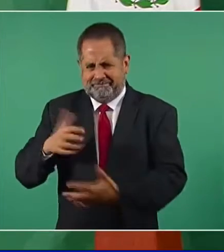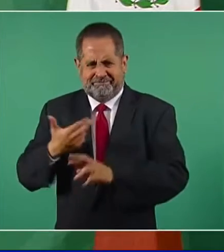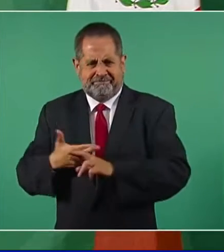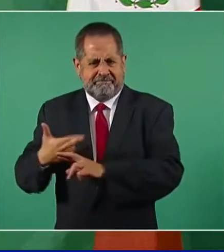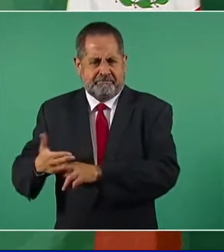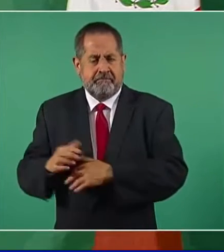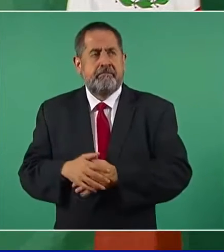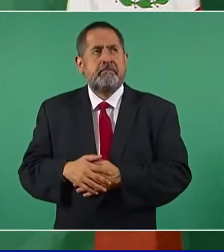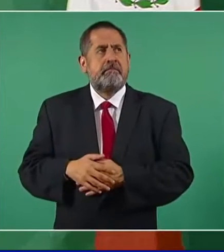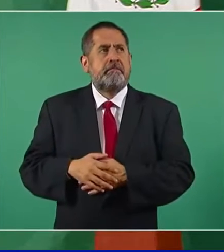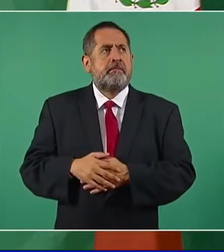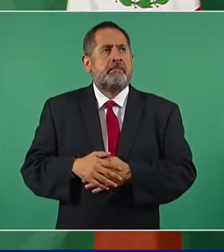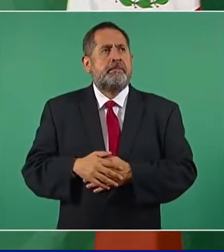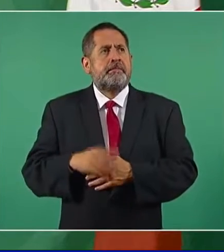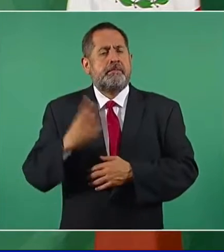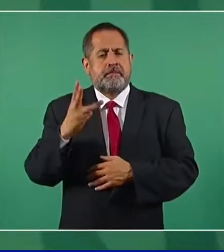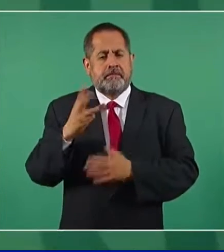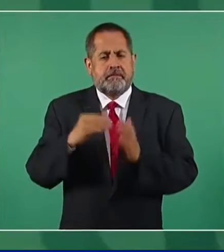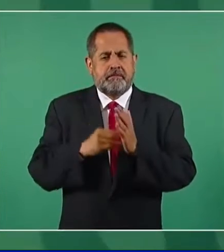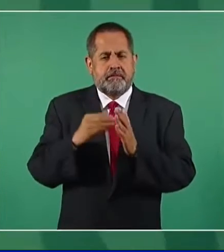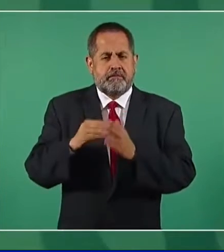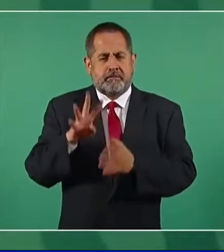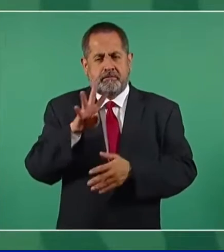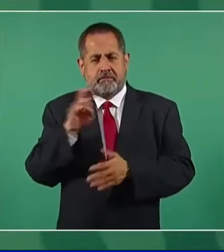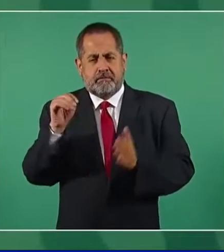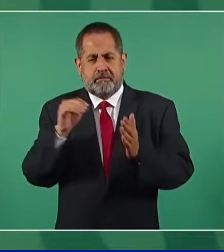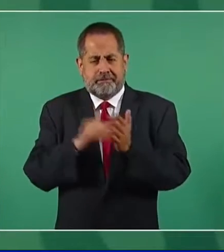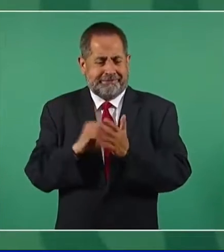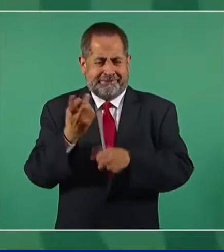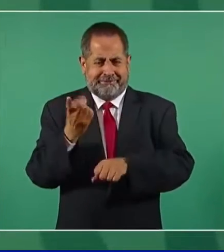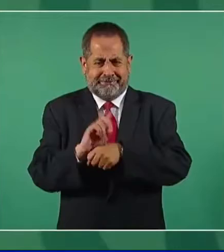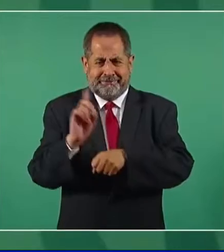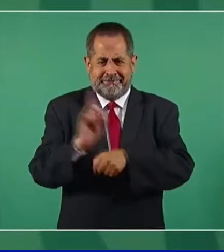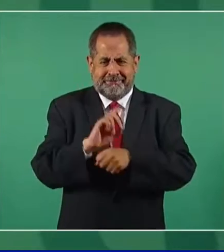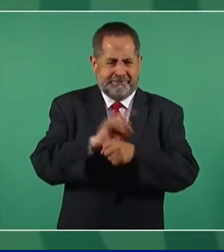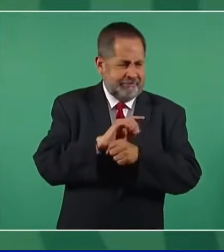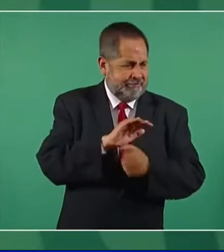Tres millones cuatrocientos mil barriles diarios.